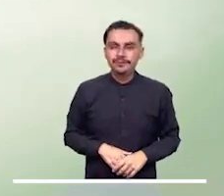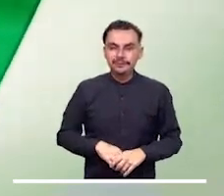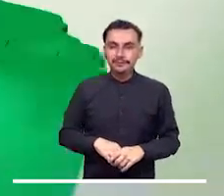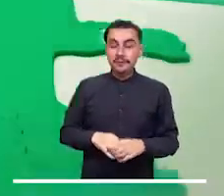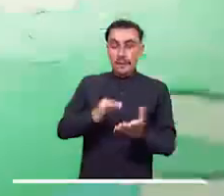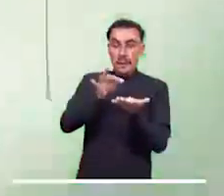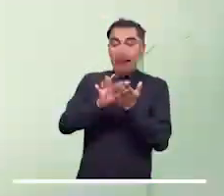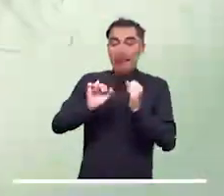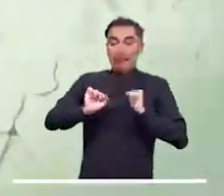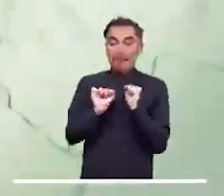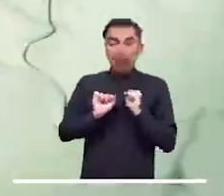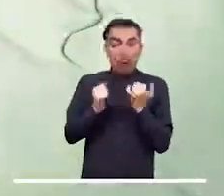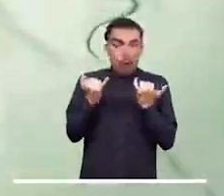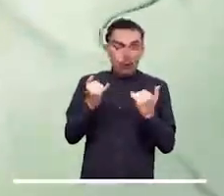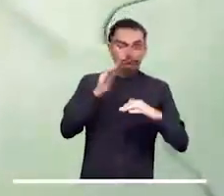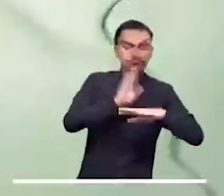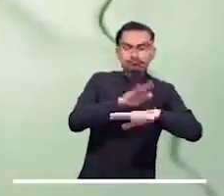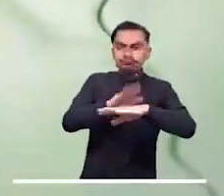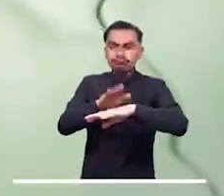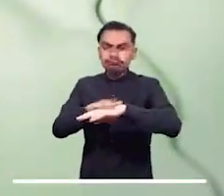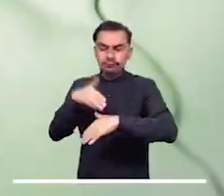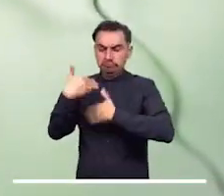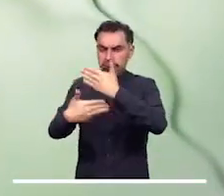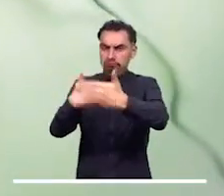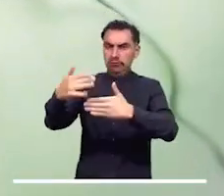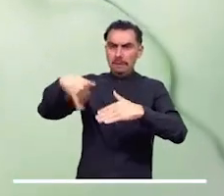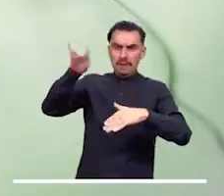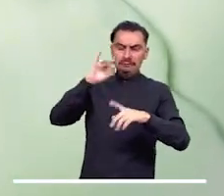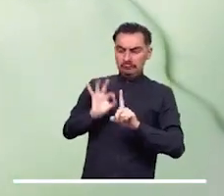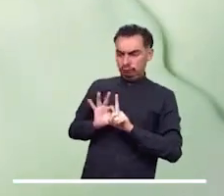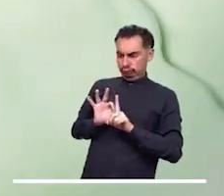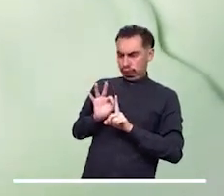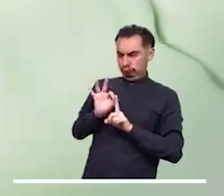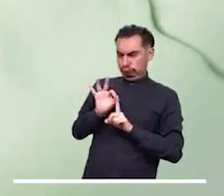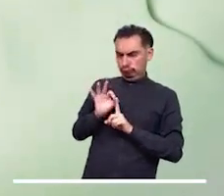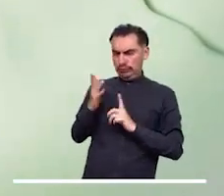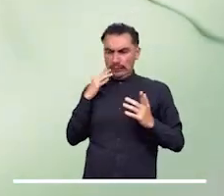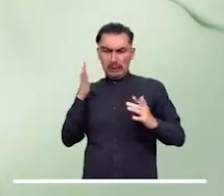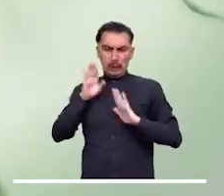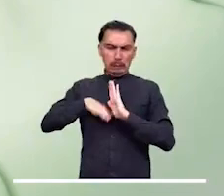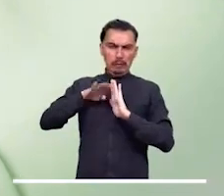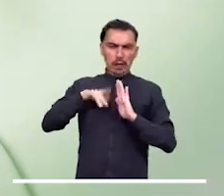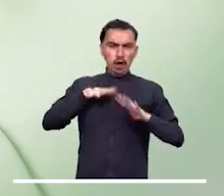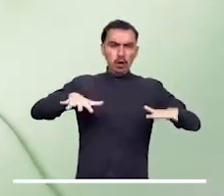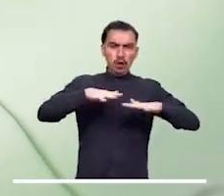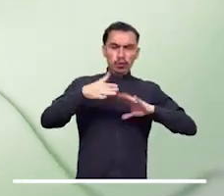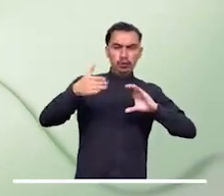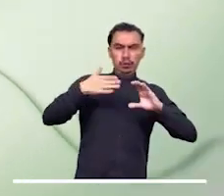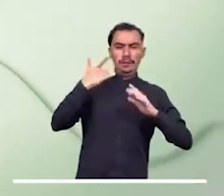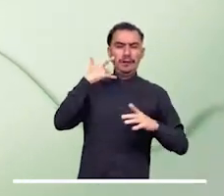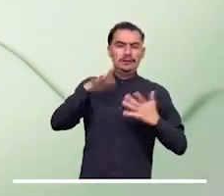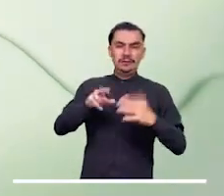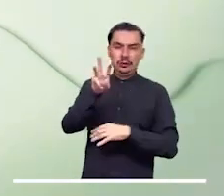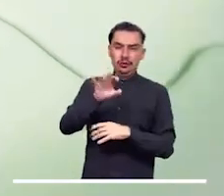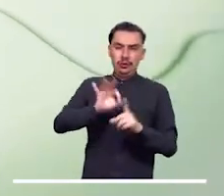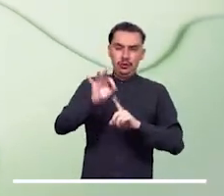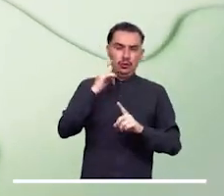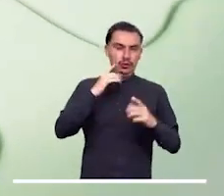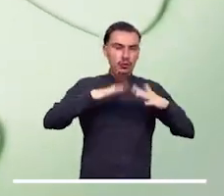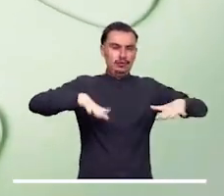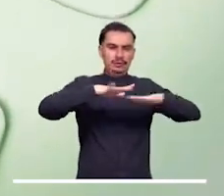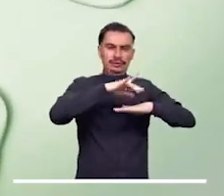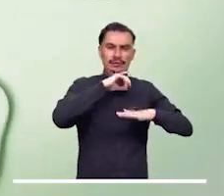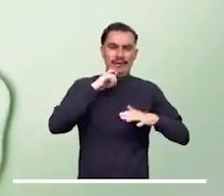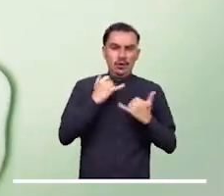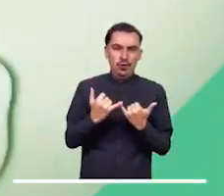Caquetá y Guaviare. Se anticipan periodos cortos de sol en la capital. Más adelante podrían surgir lloviznas en el